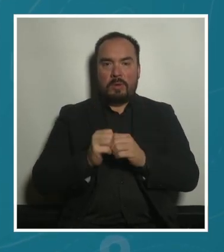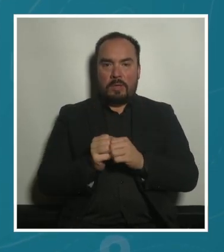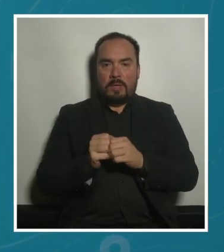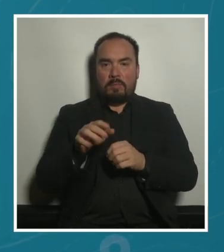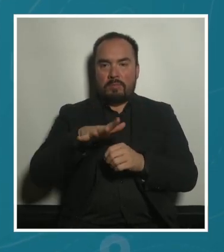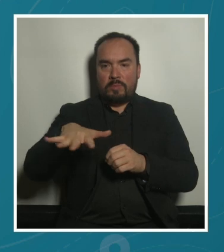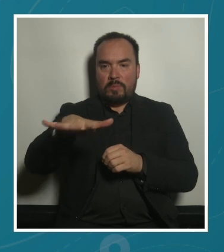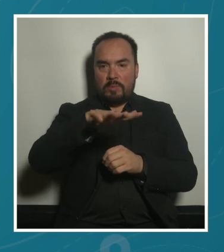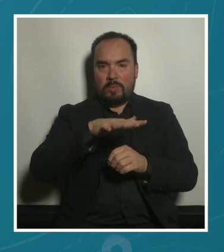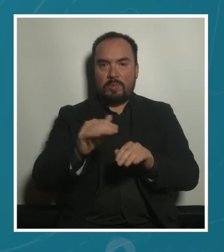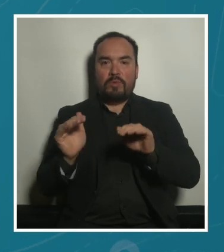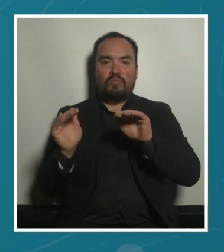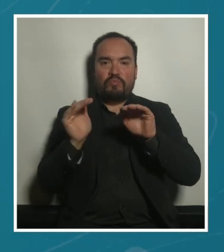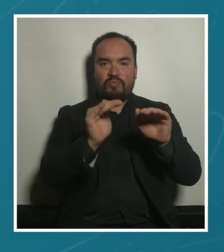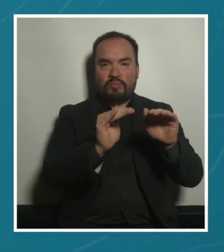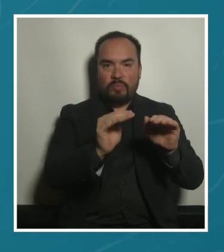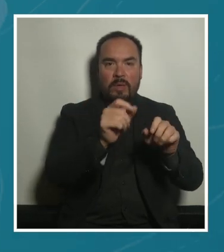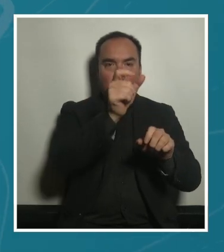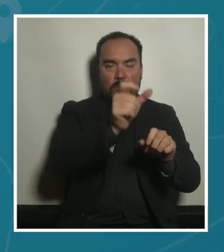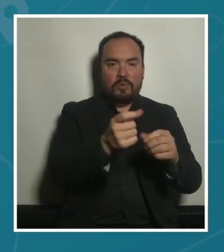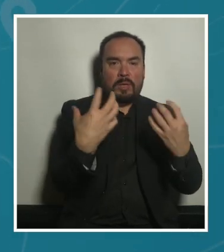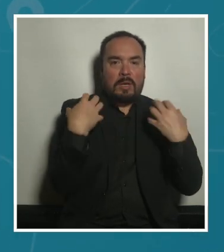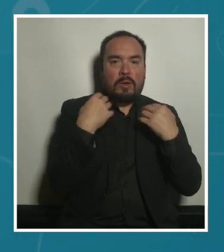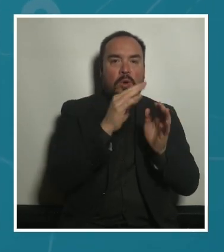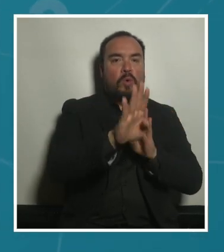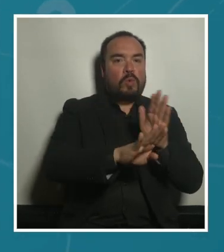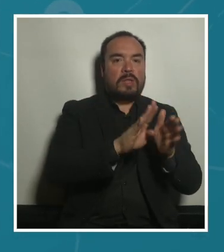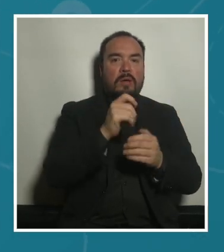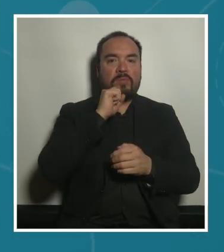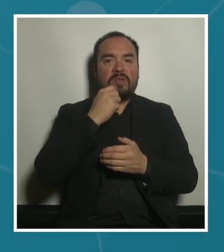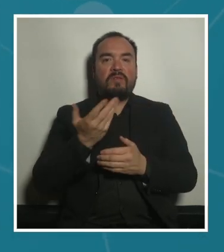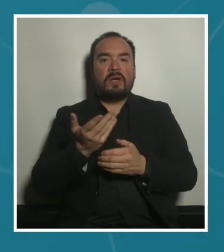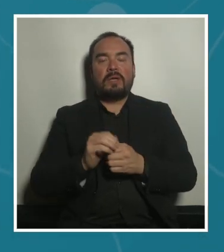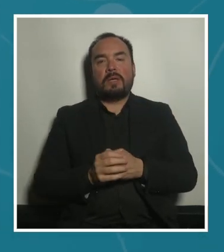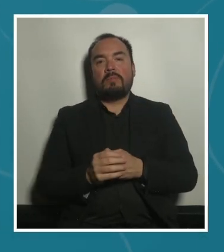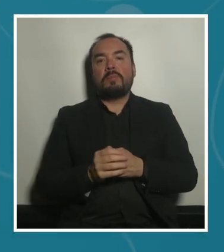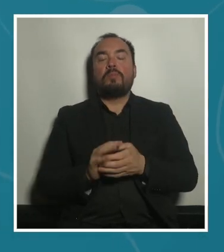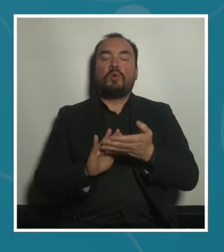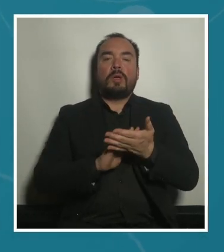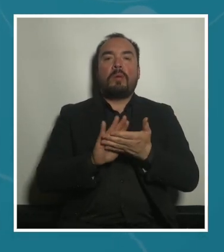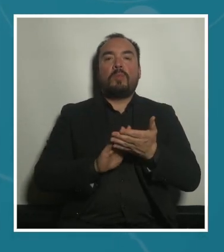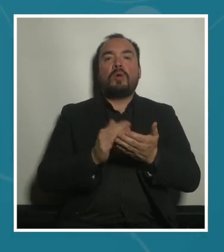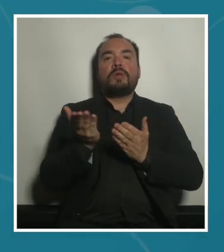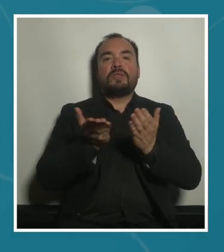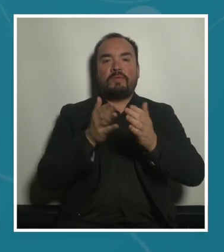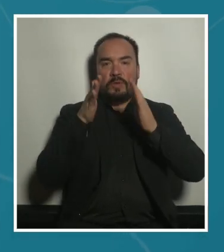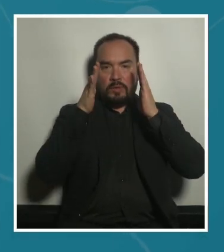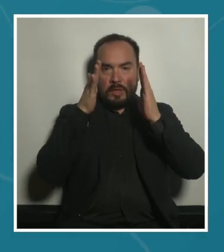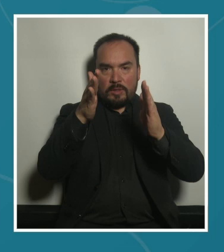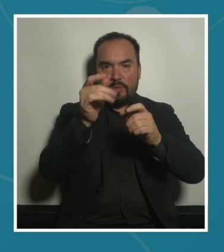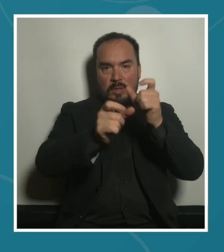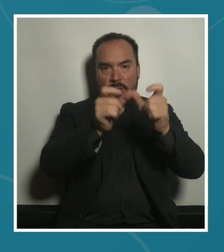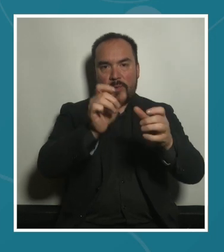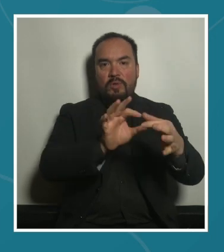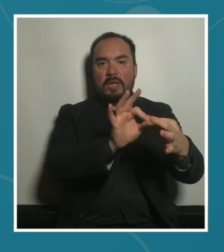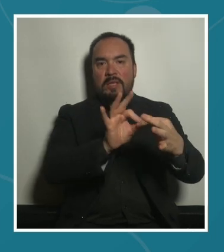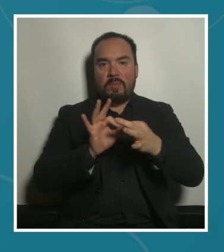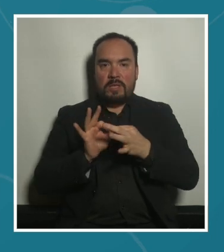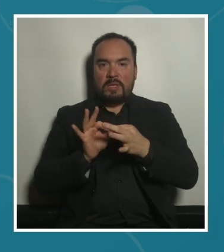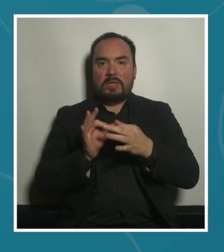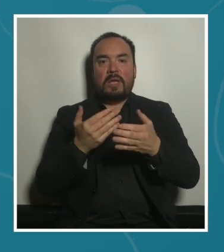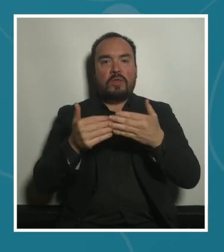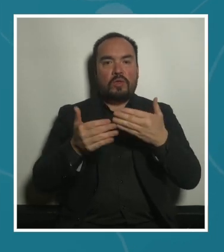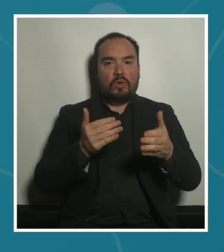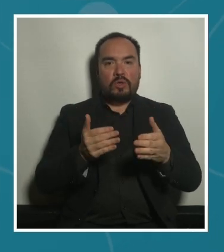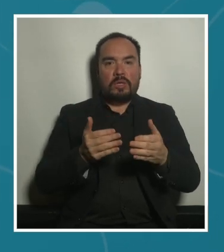estamos hablando por ejemplo dónde se ubican los servicios de atención a la dependencia de las personas si se puede llegar